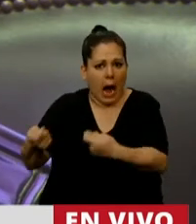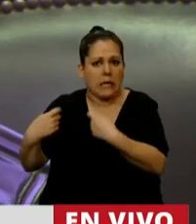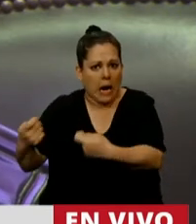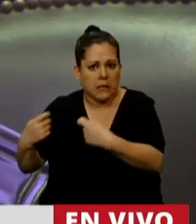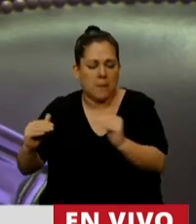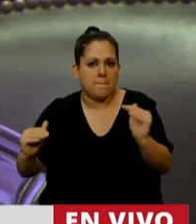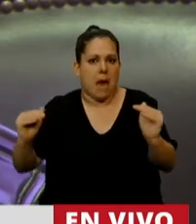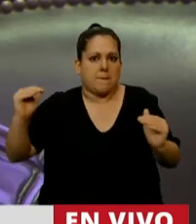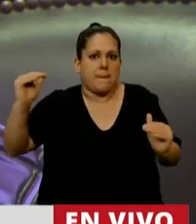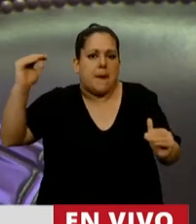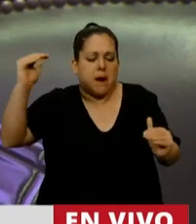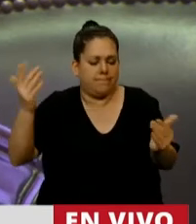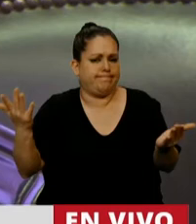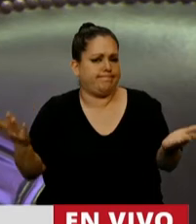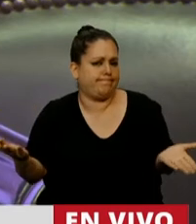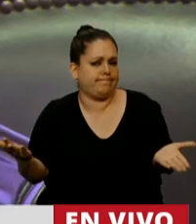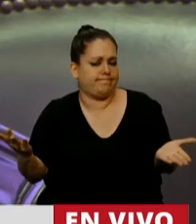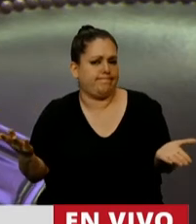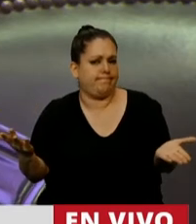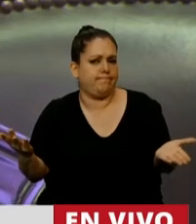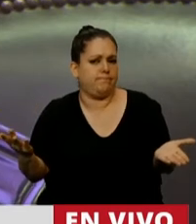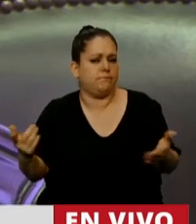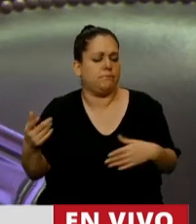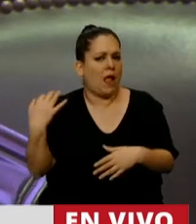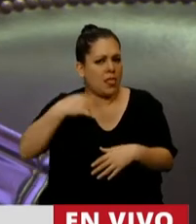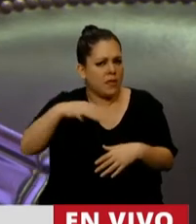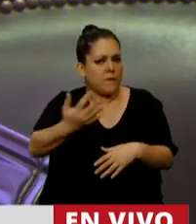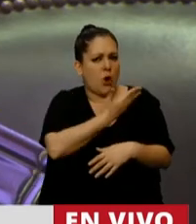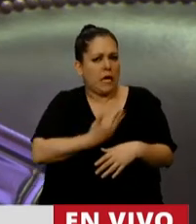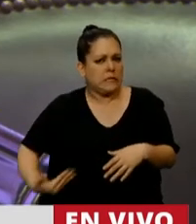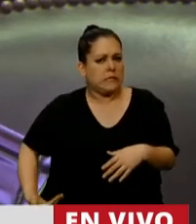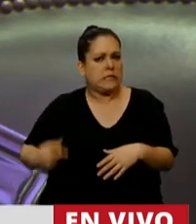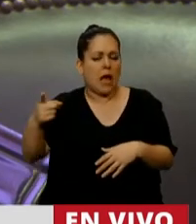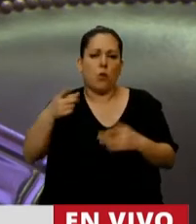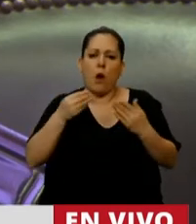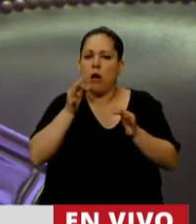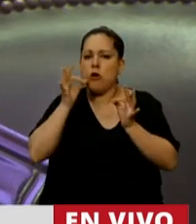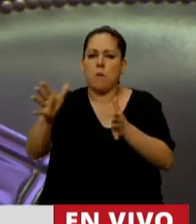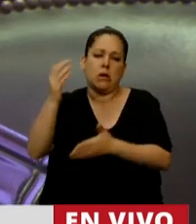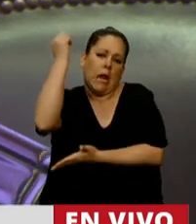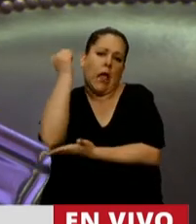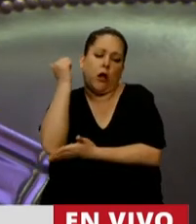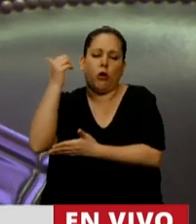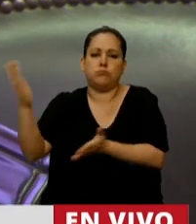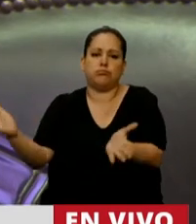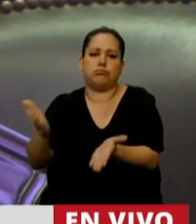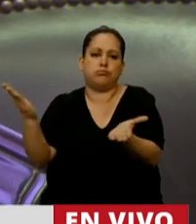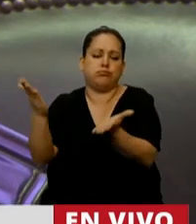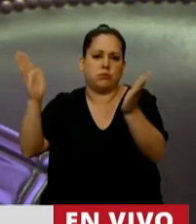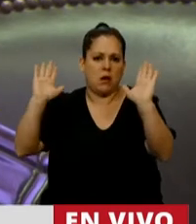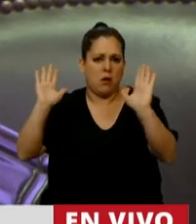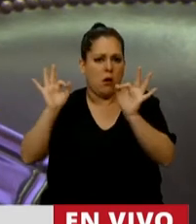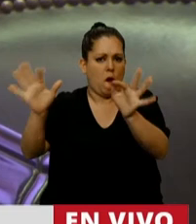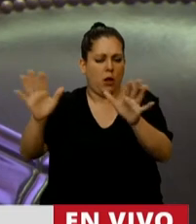tenemos que tener un Estado que deje librado a la economía, al funcionamiento, al mercado.